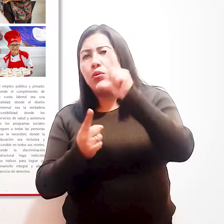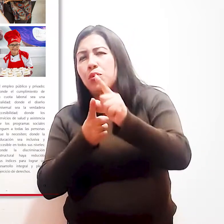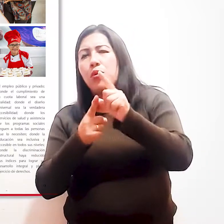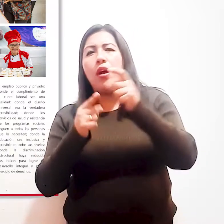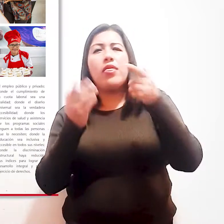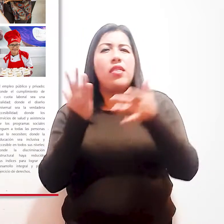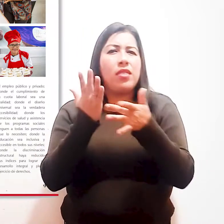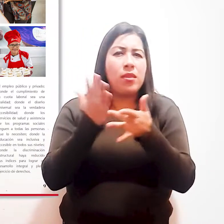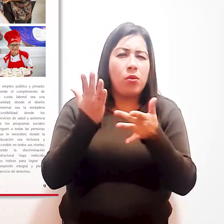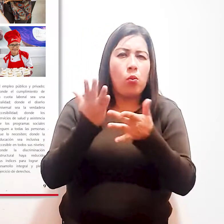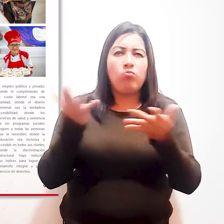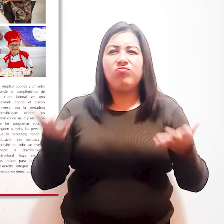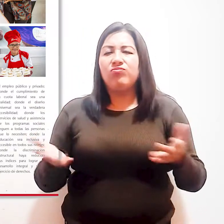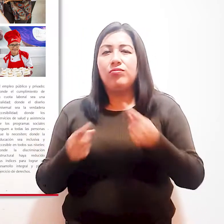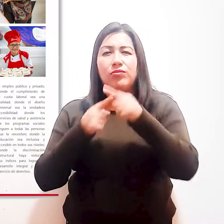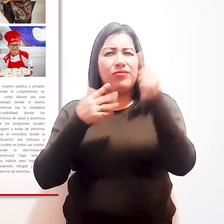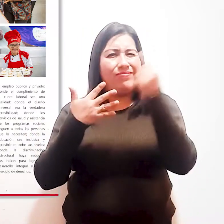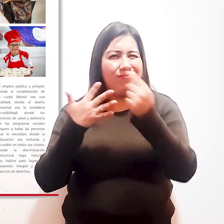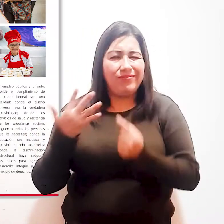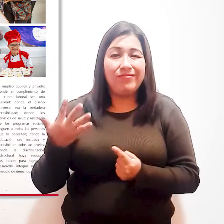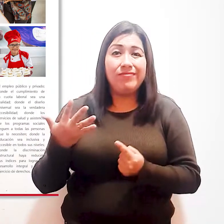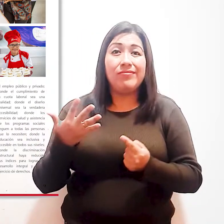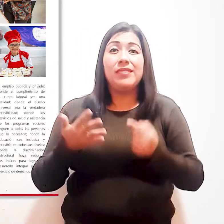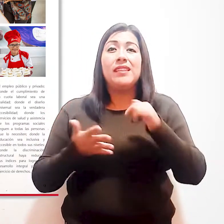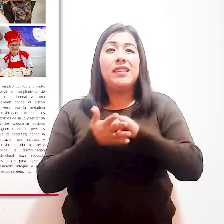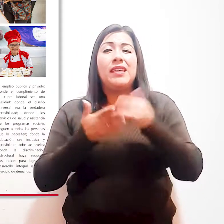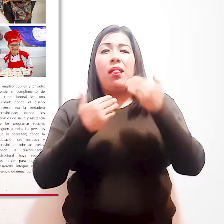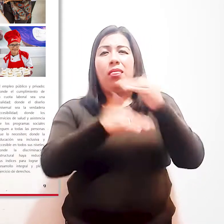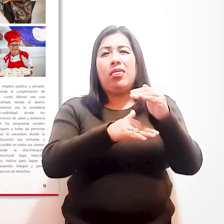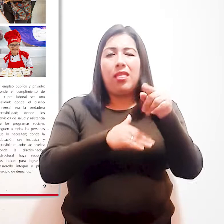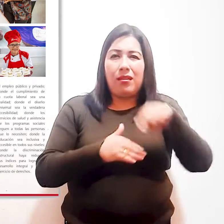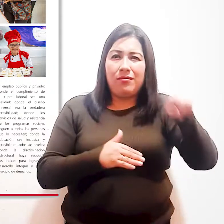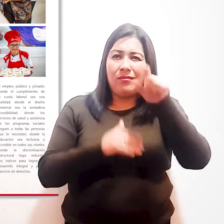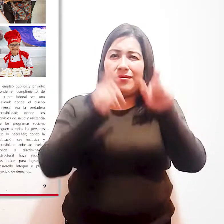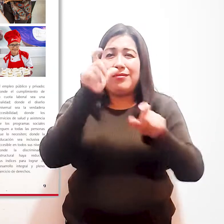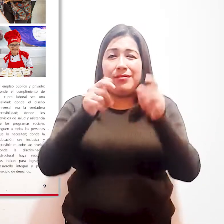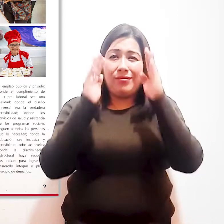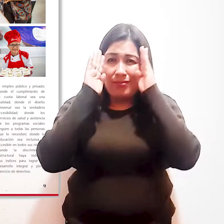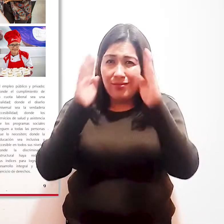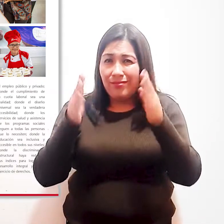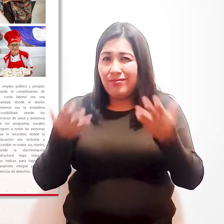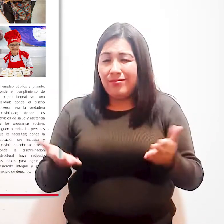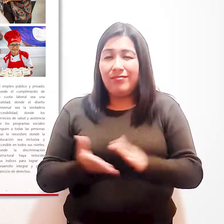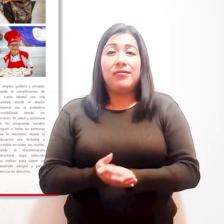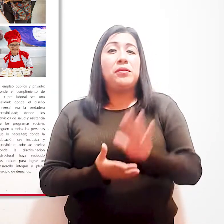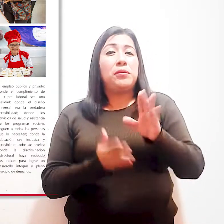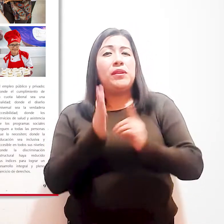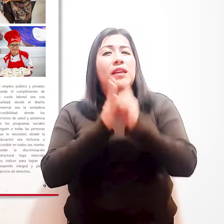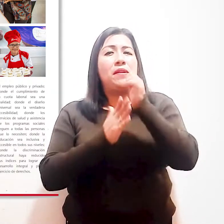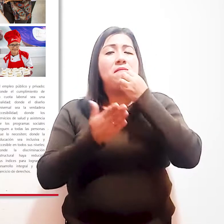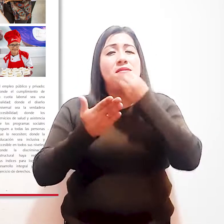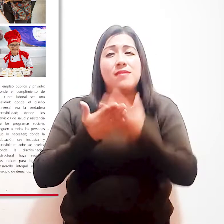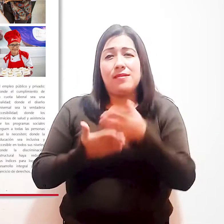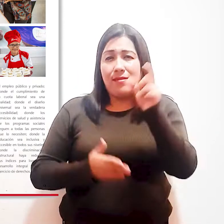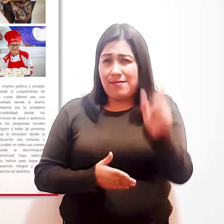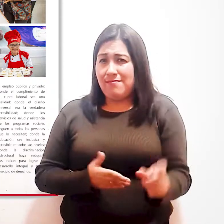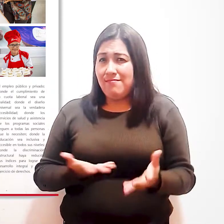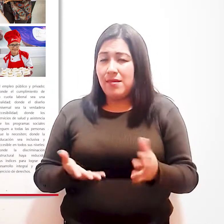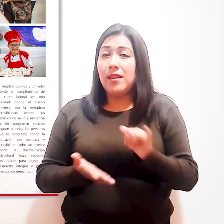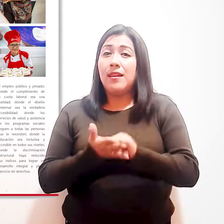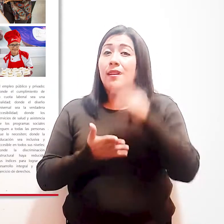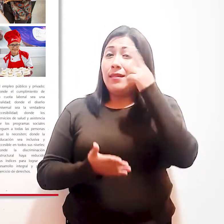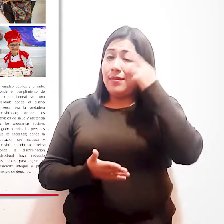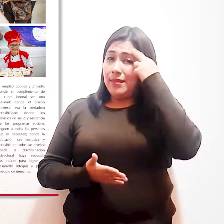culturales y tecnológicas que condicionan a los servicios públicos y en general a su libre desarrollo y bienestar. Sin embargo,